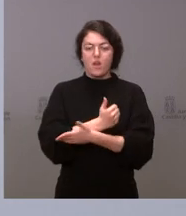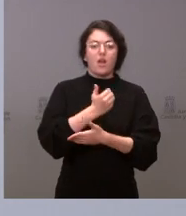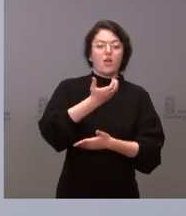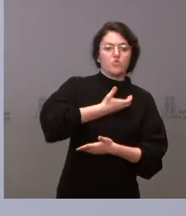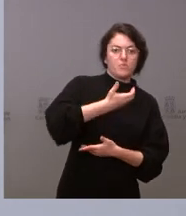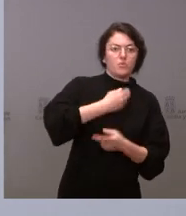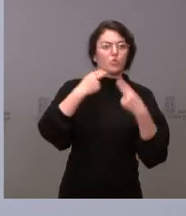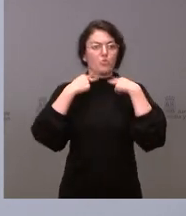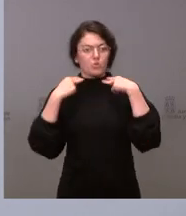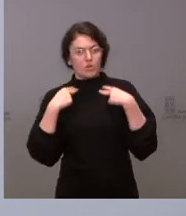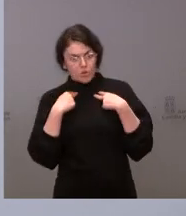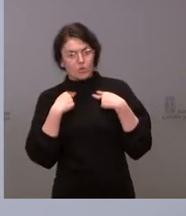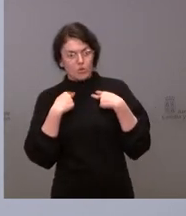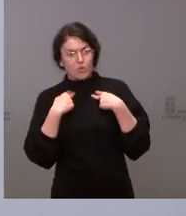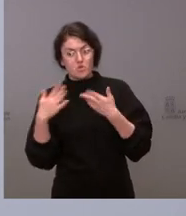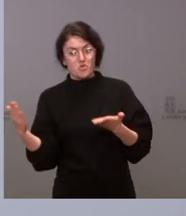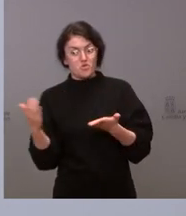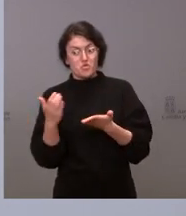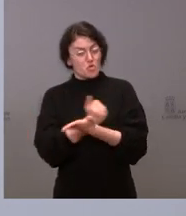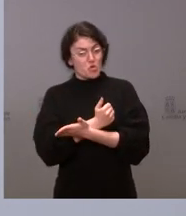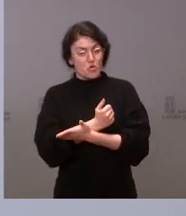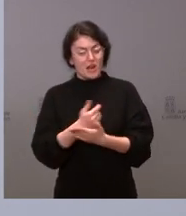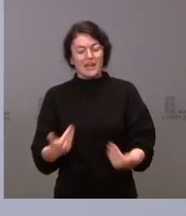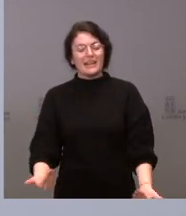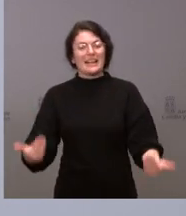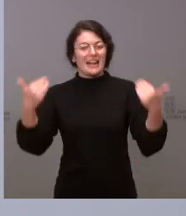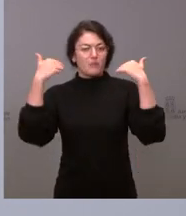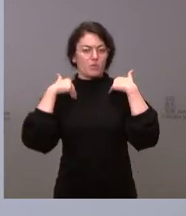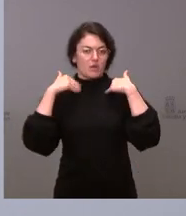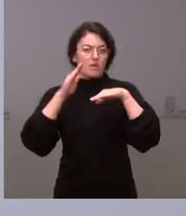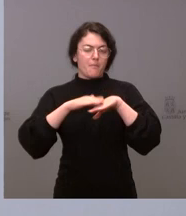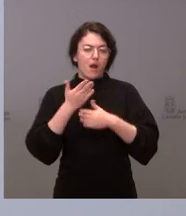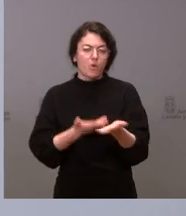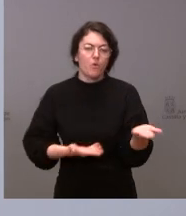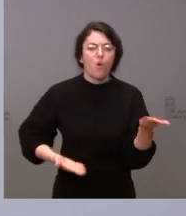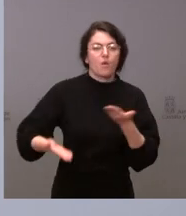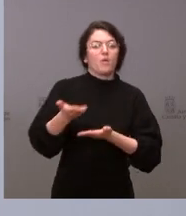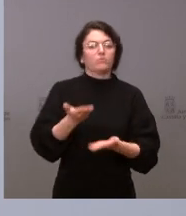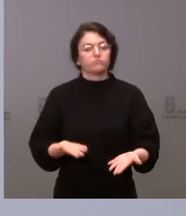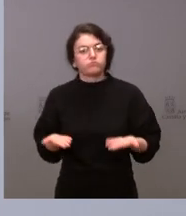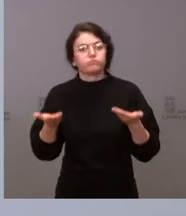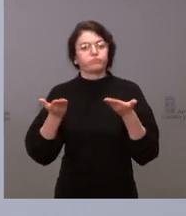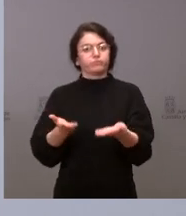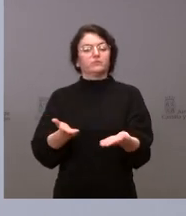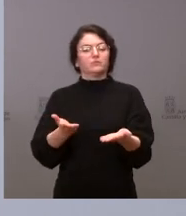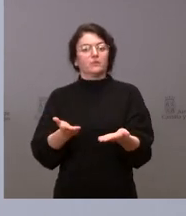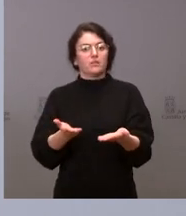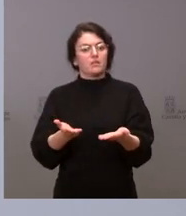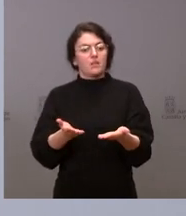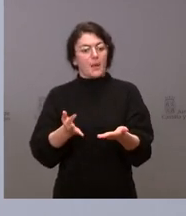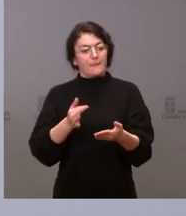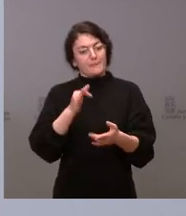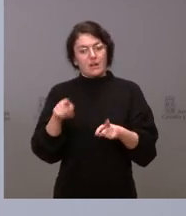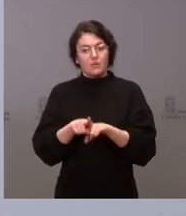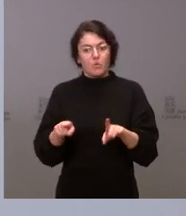ayuntamientos y diputaciones provinciales tenemos la responsabilidad de colaborar, de aportar y de, desde luego,